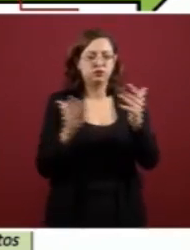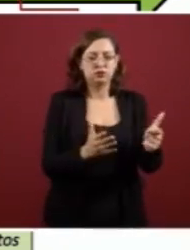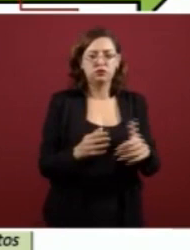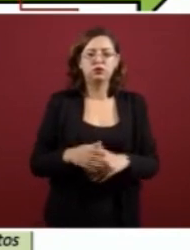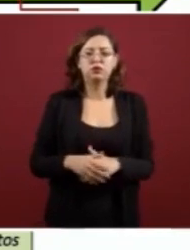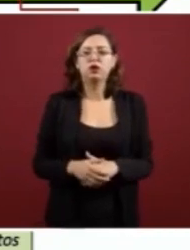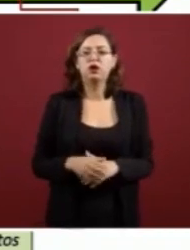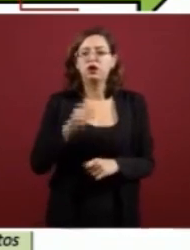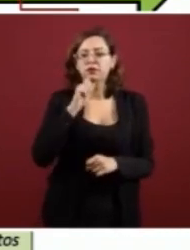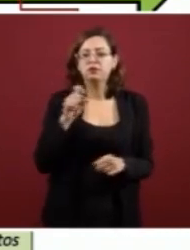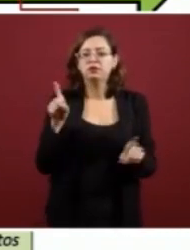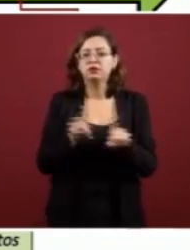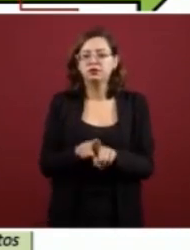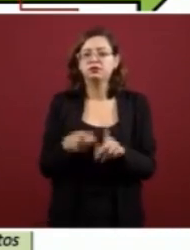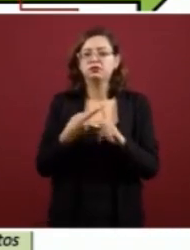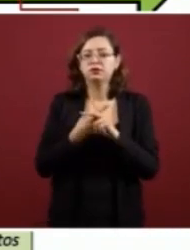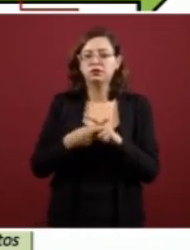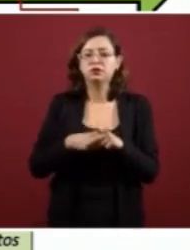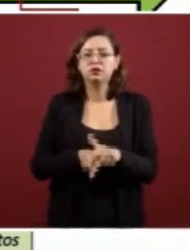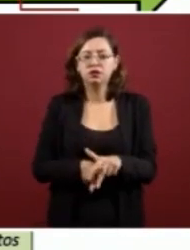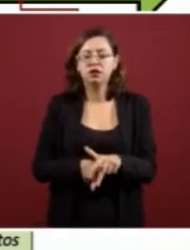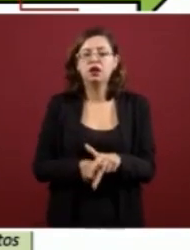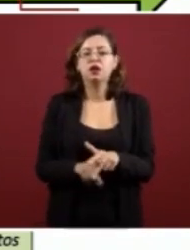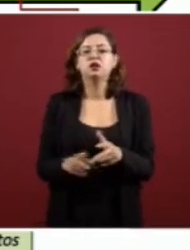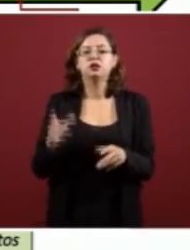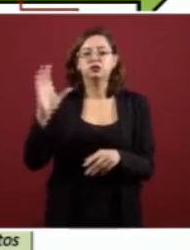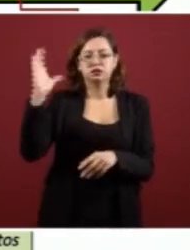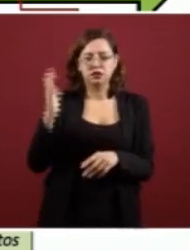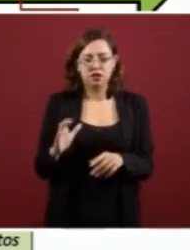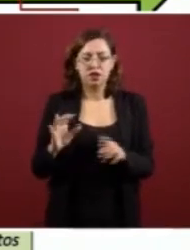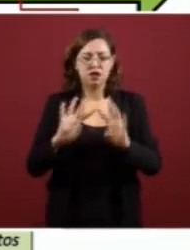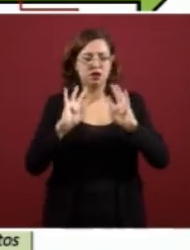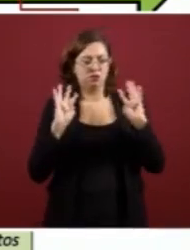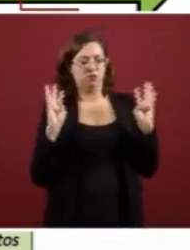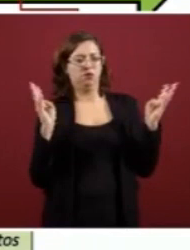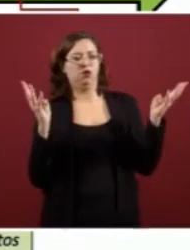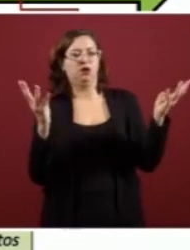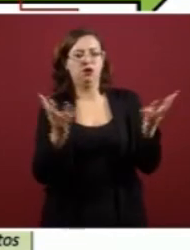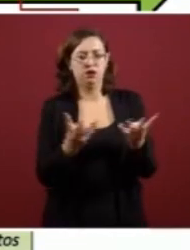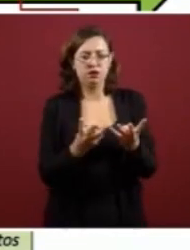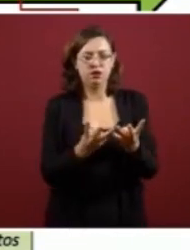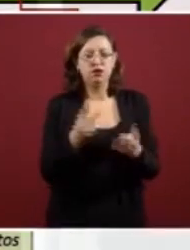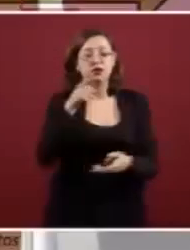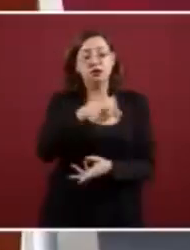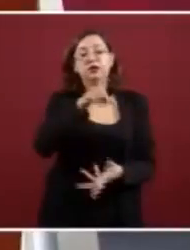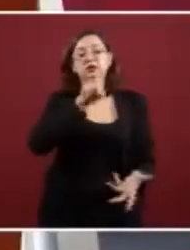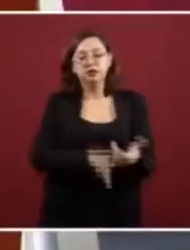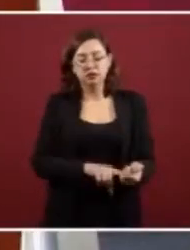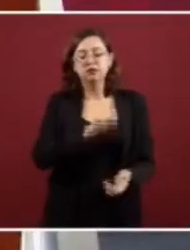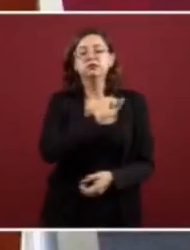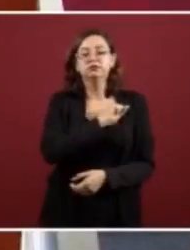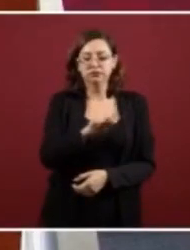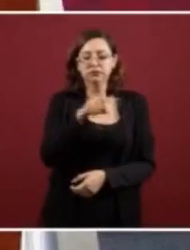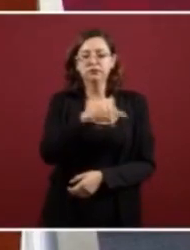Tenemos aquí que inicia la operación en Culiacán y se rodea el inmueble estando el presunto delincuente dentro de